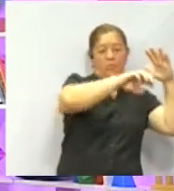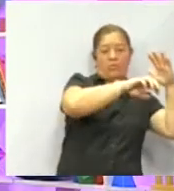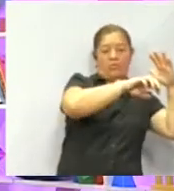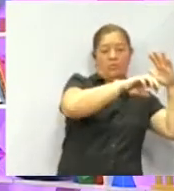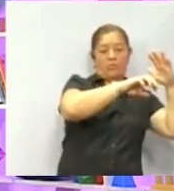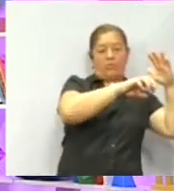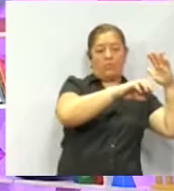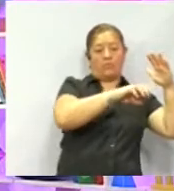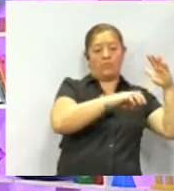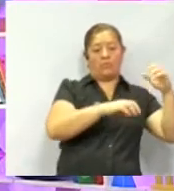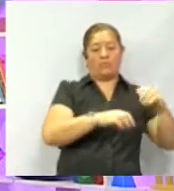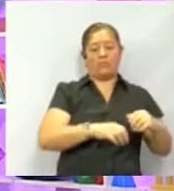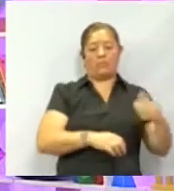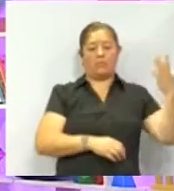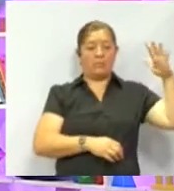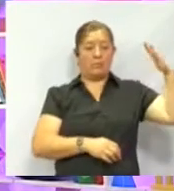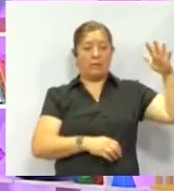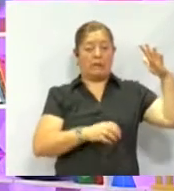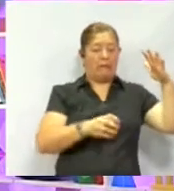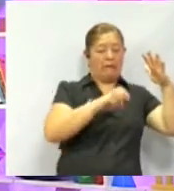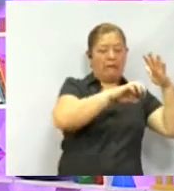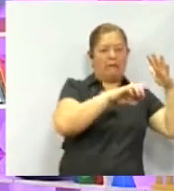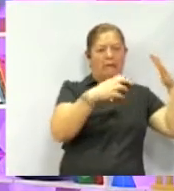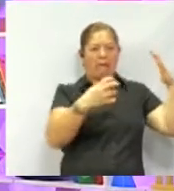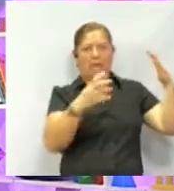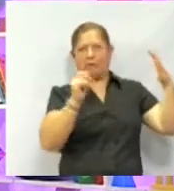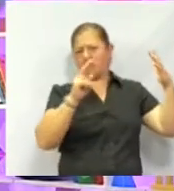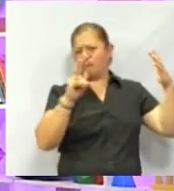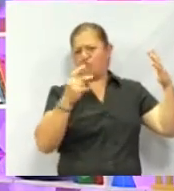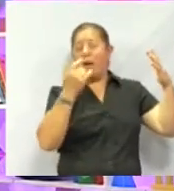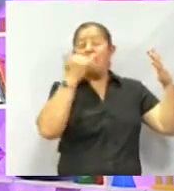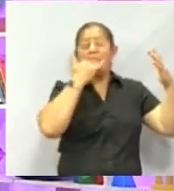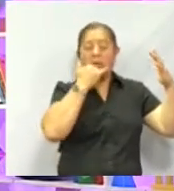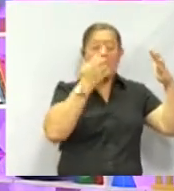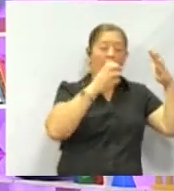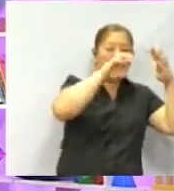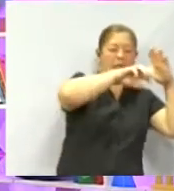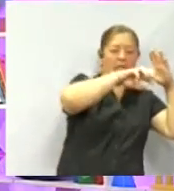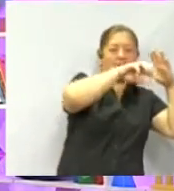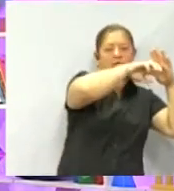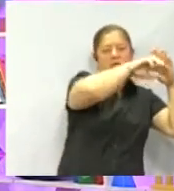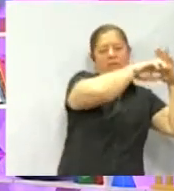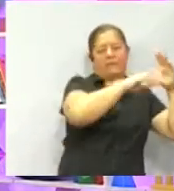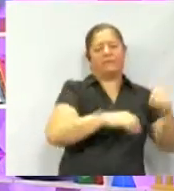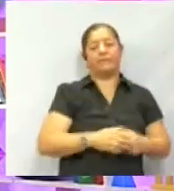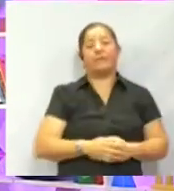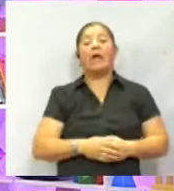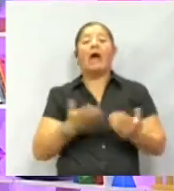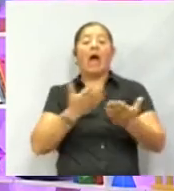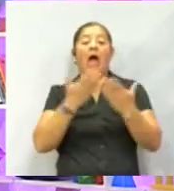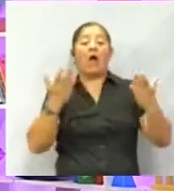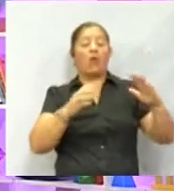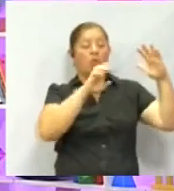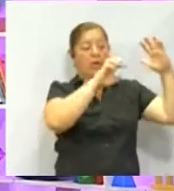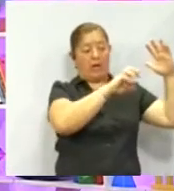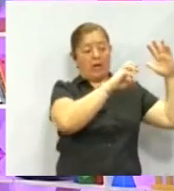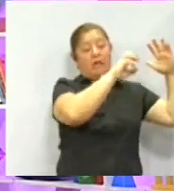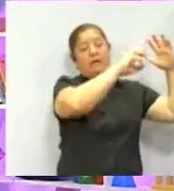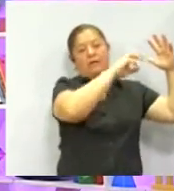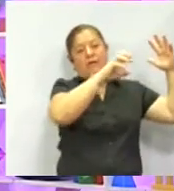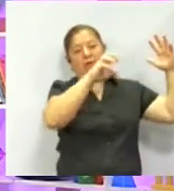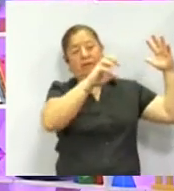Exterior. No, en el interior, maestro, en el interior. puse a Ahora sí, vamos a los planetas que están en el...